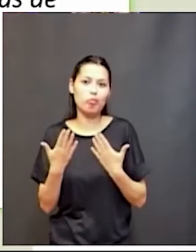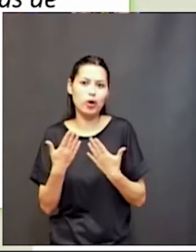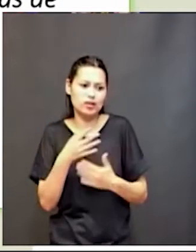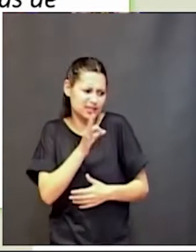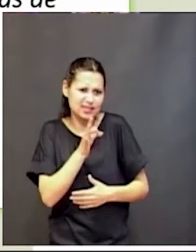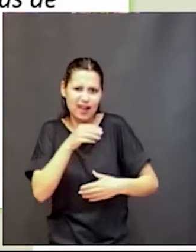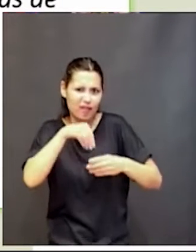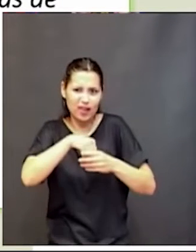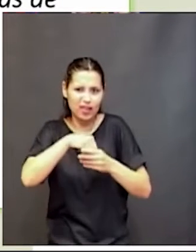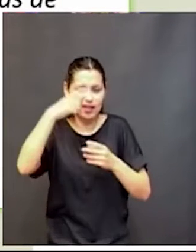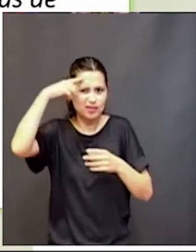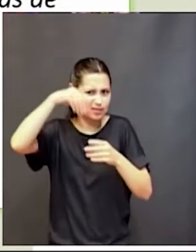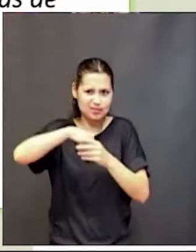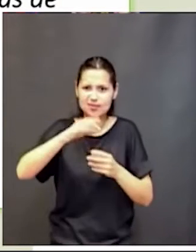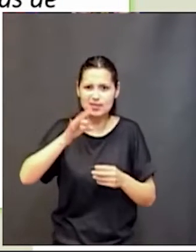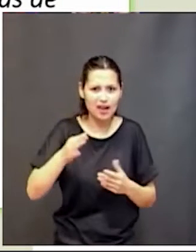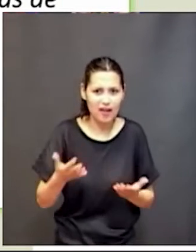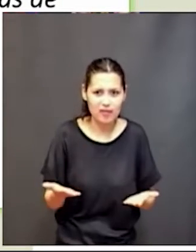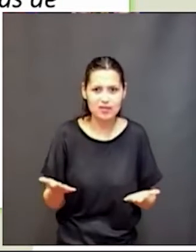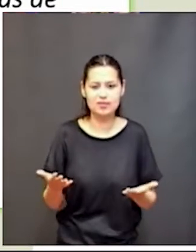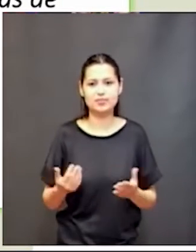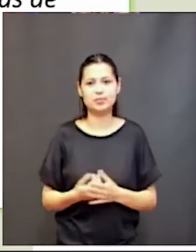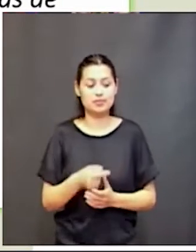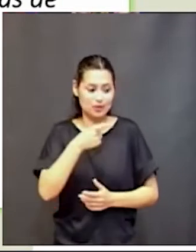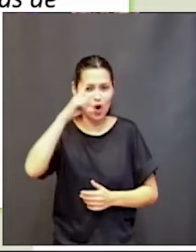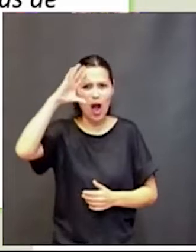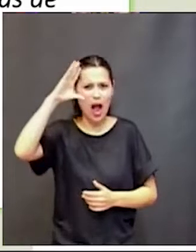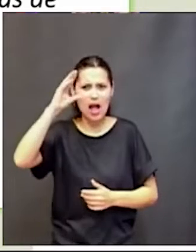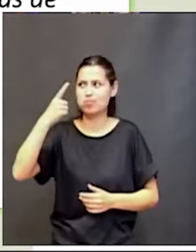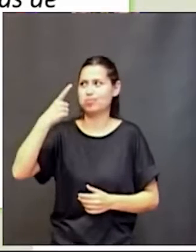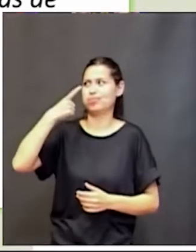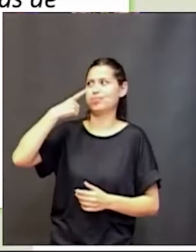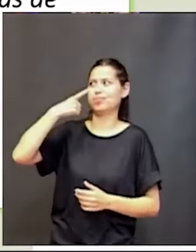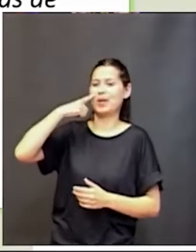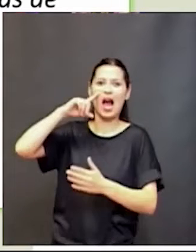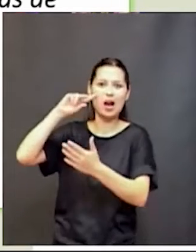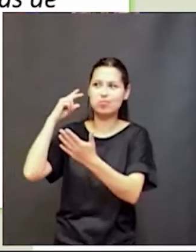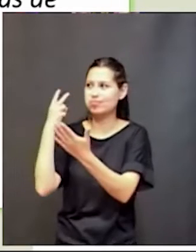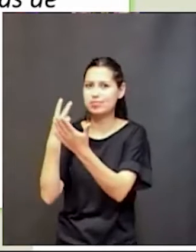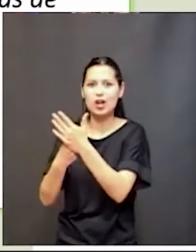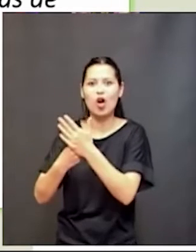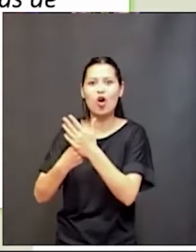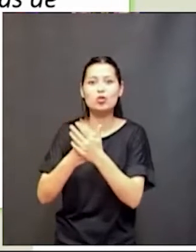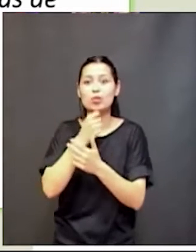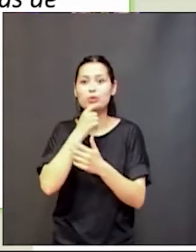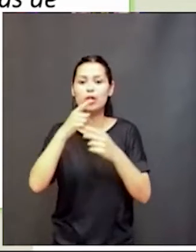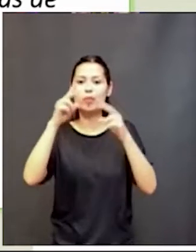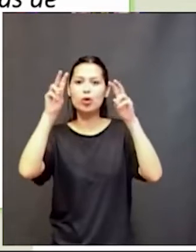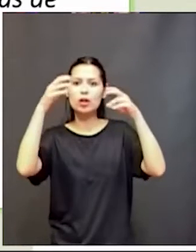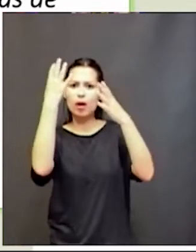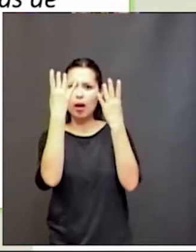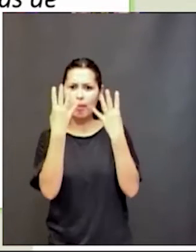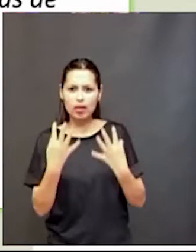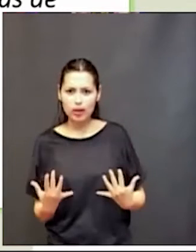la capacidad de reconocer intuitivamente conceptos matemáticos viene desde que nacemos,